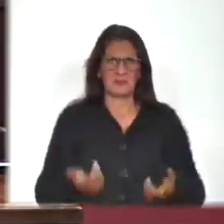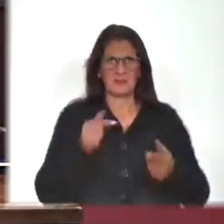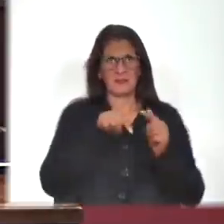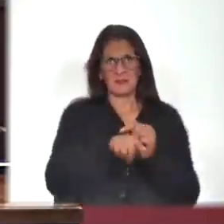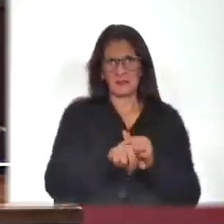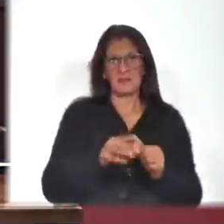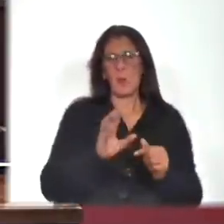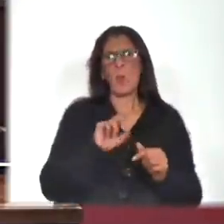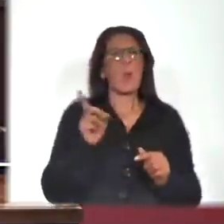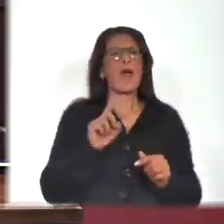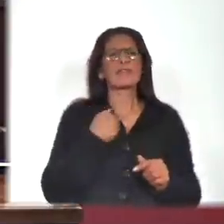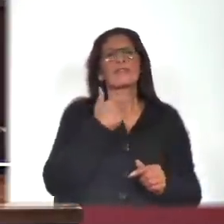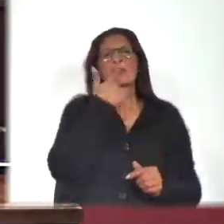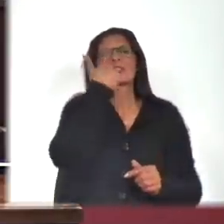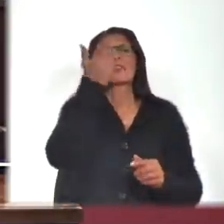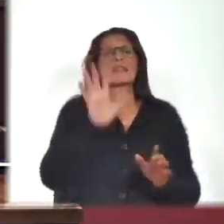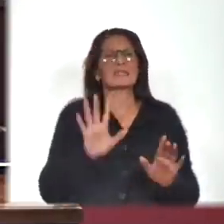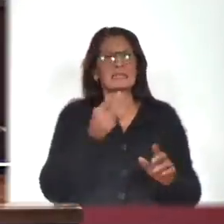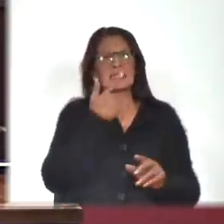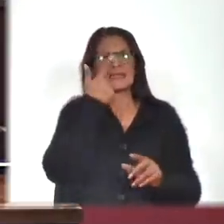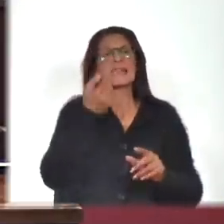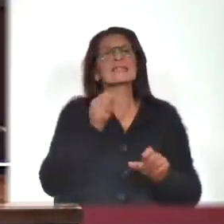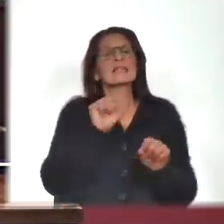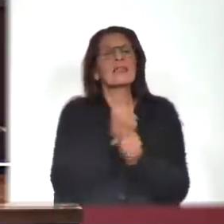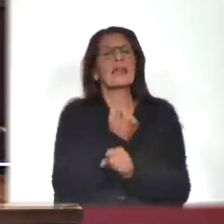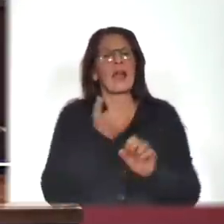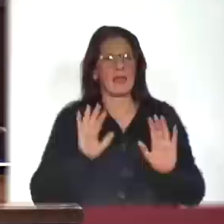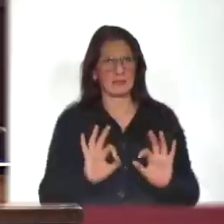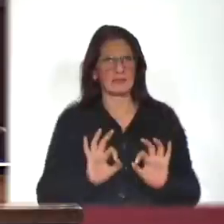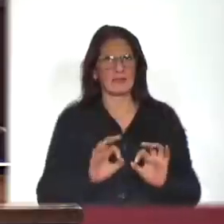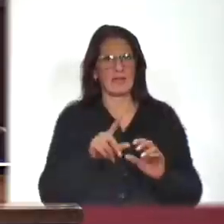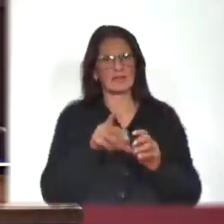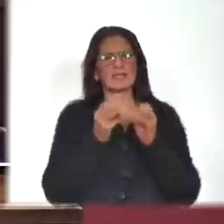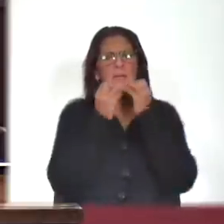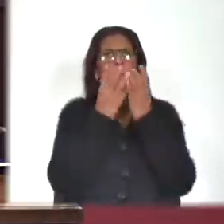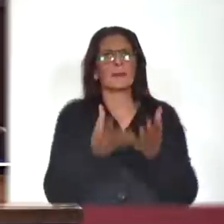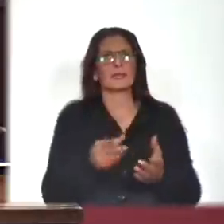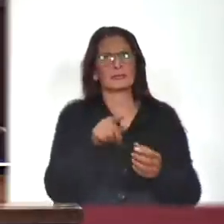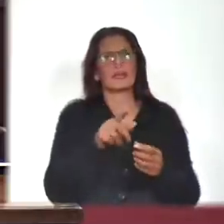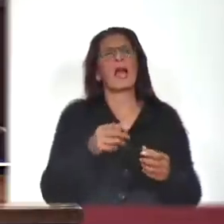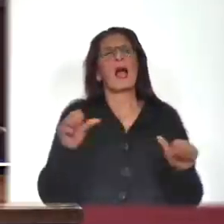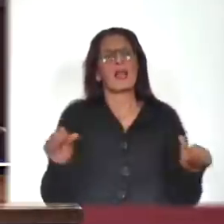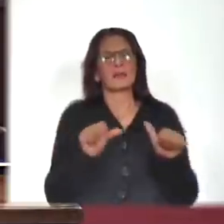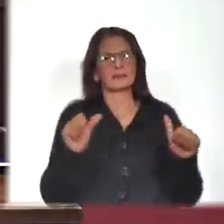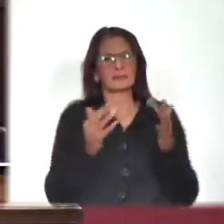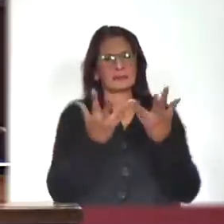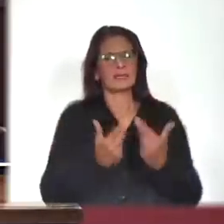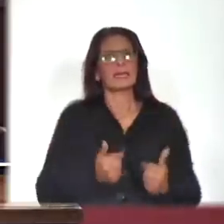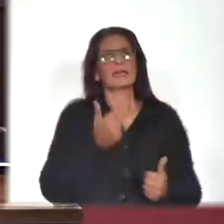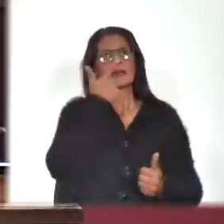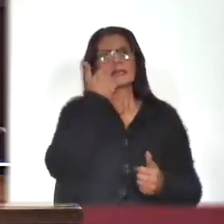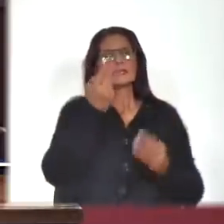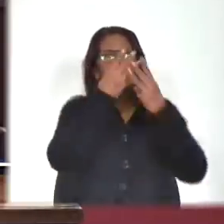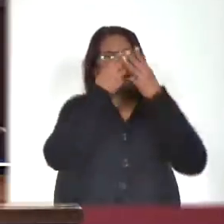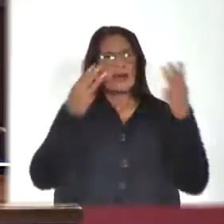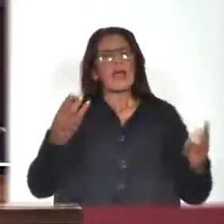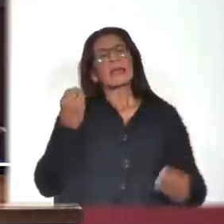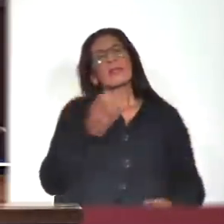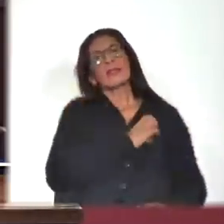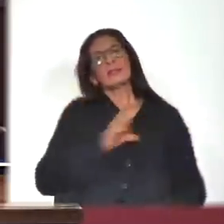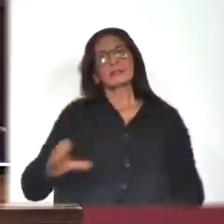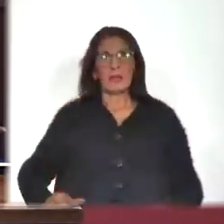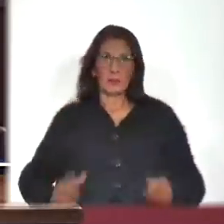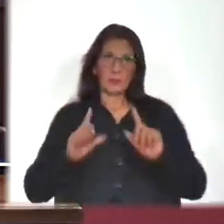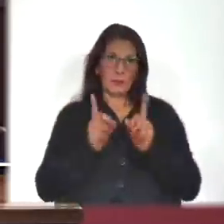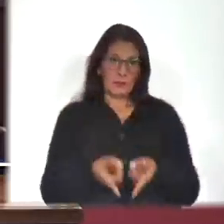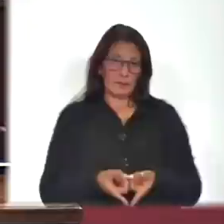conflicto de intereses, son intereses convergentes. Y los particulares que invierten contribuyen a la realización del interés general y del Estado que tutela